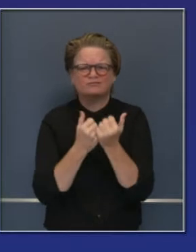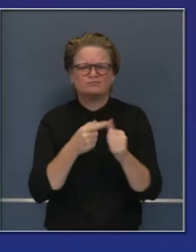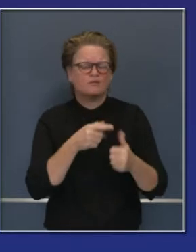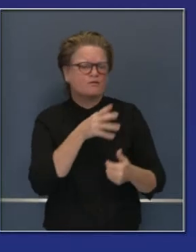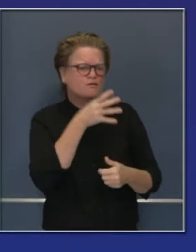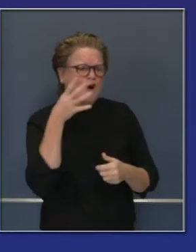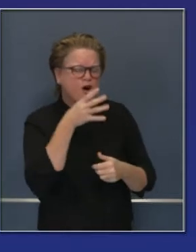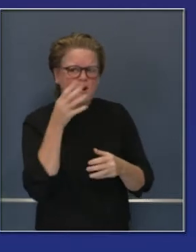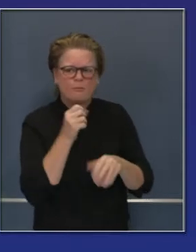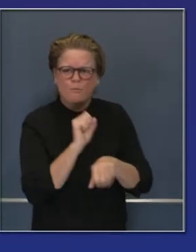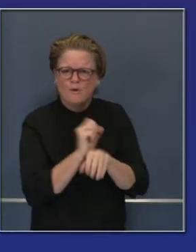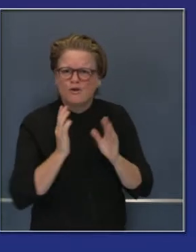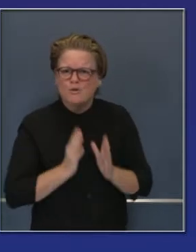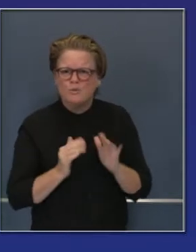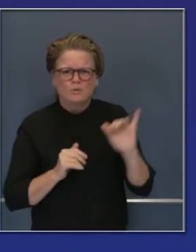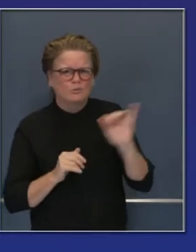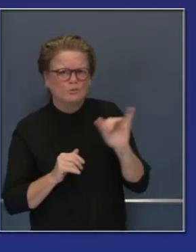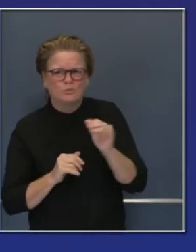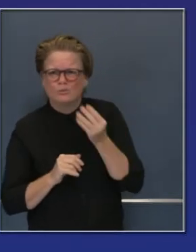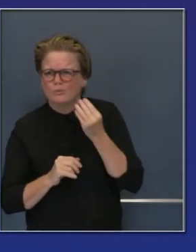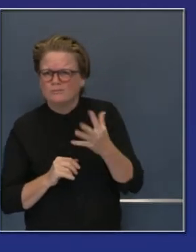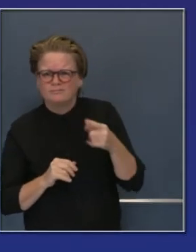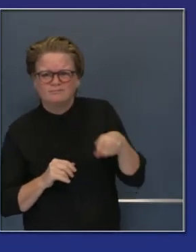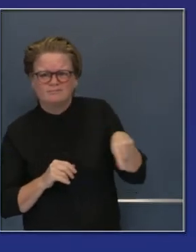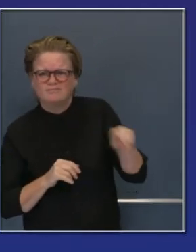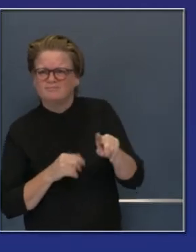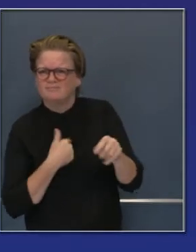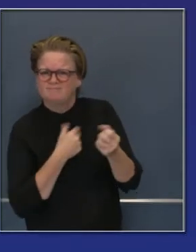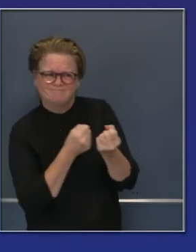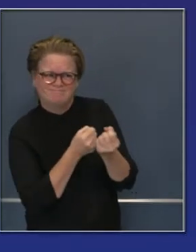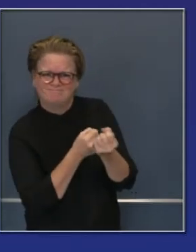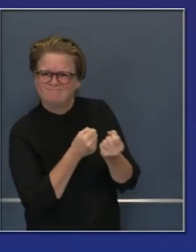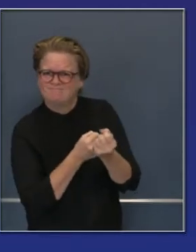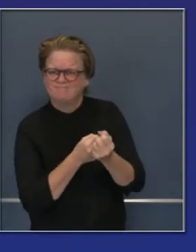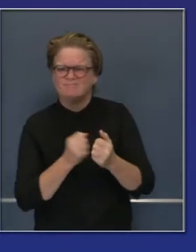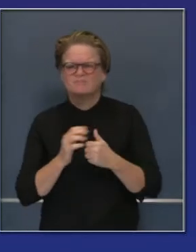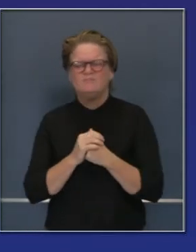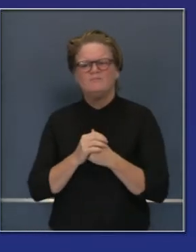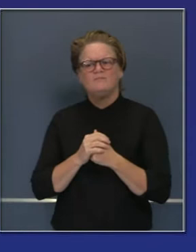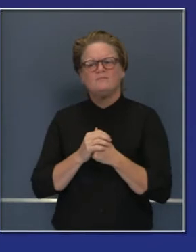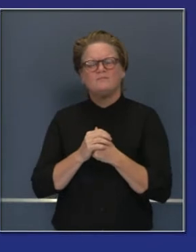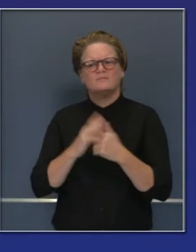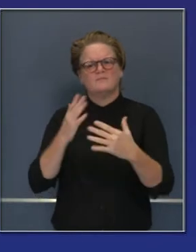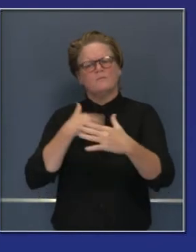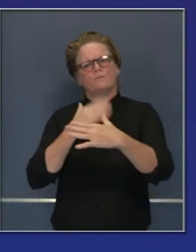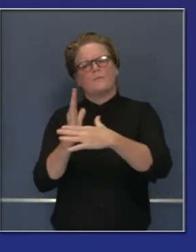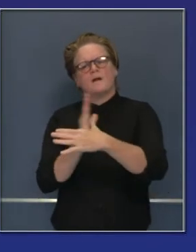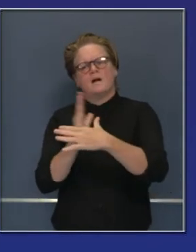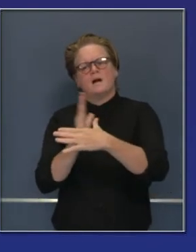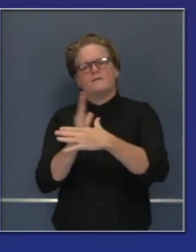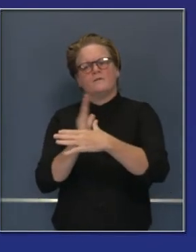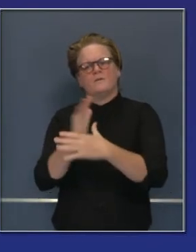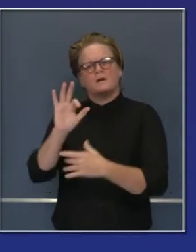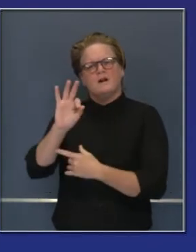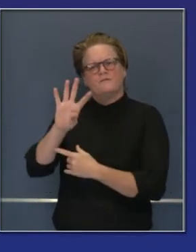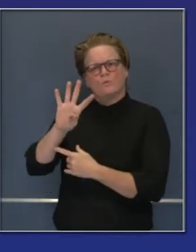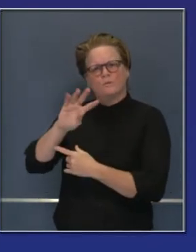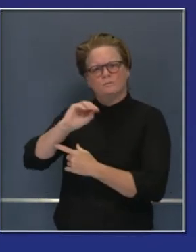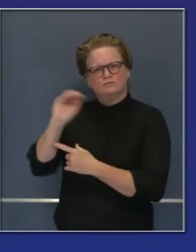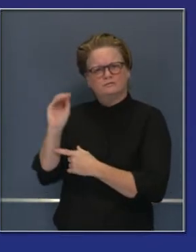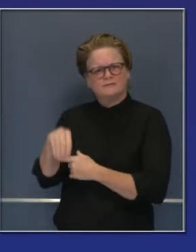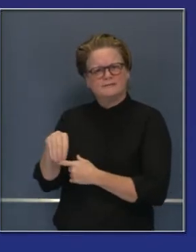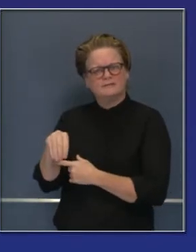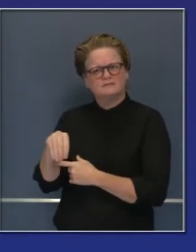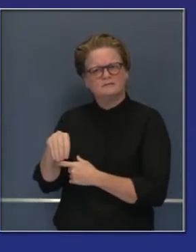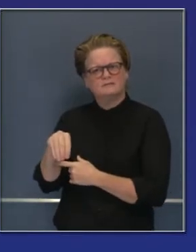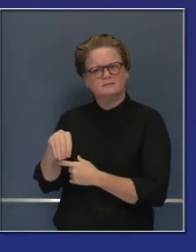agencias agrícolas y también trabajadores agrícolas. Ahora tenemos actualmente un promedio del 95 por ciento de funcionarios